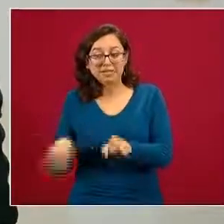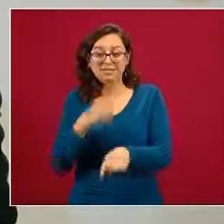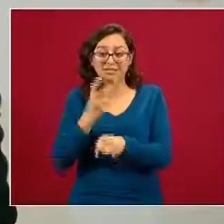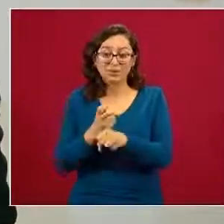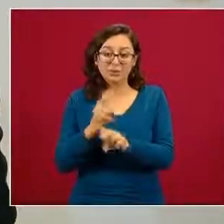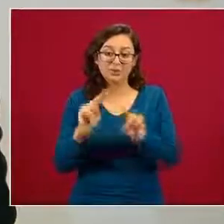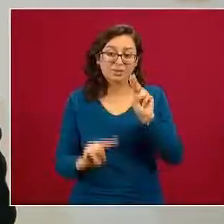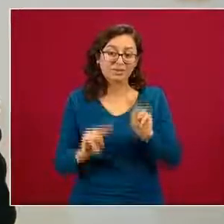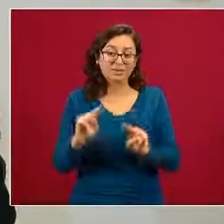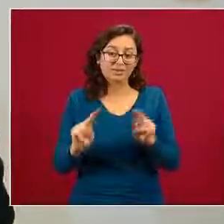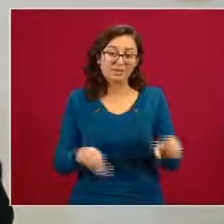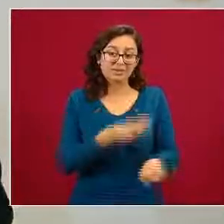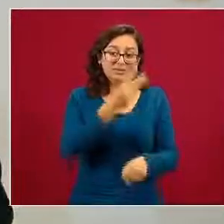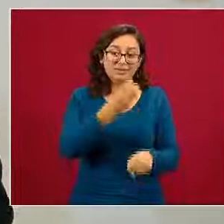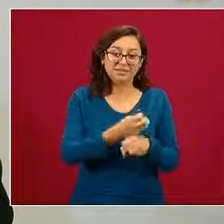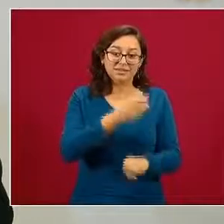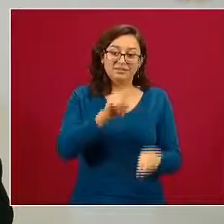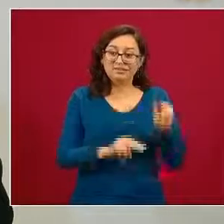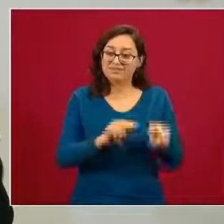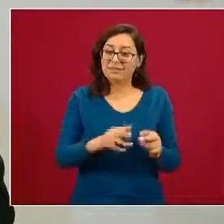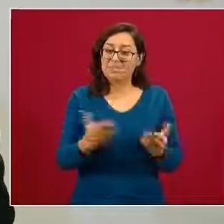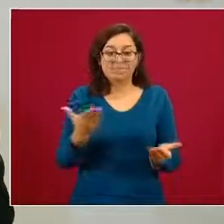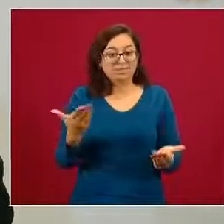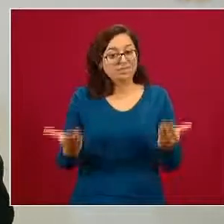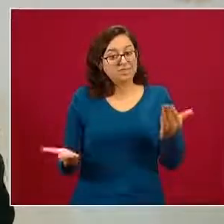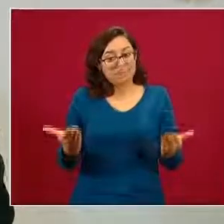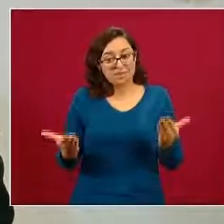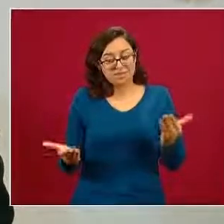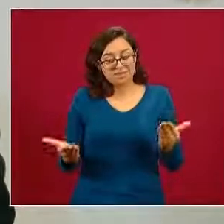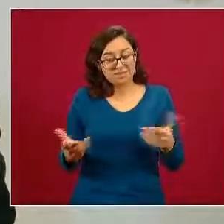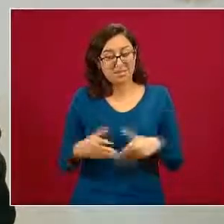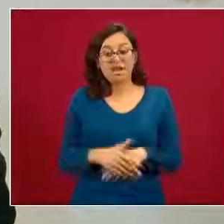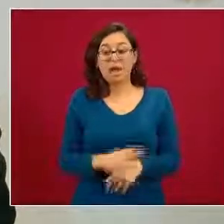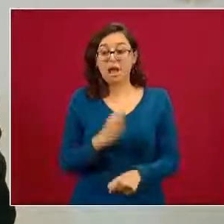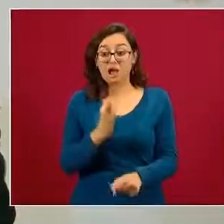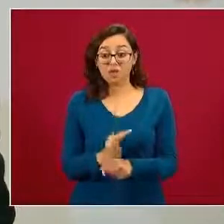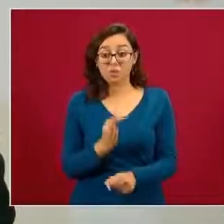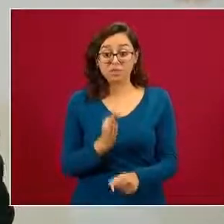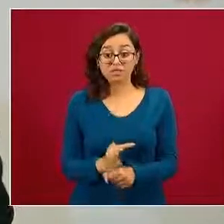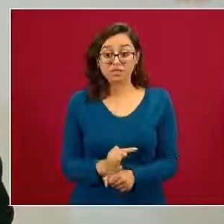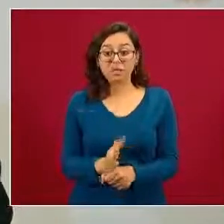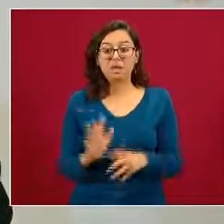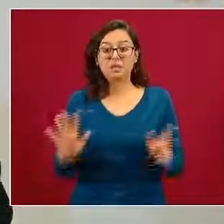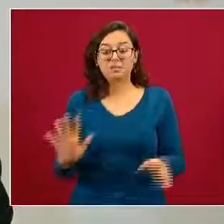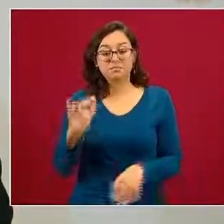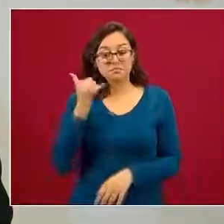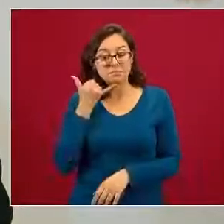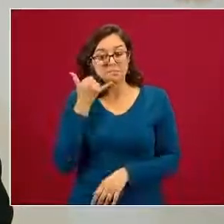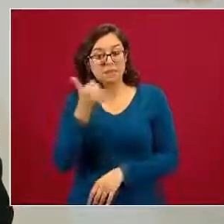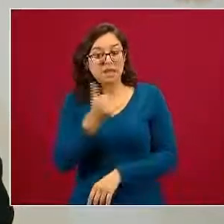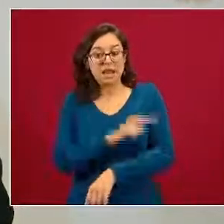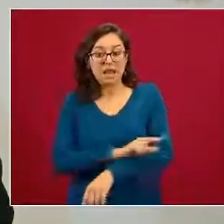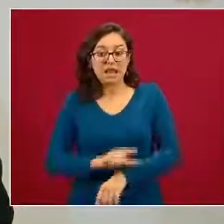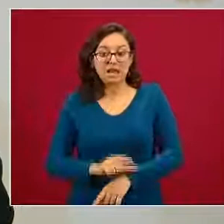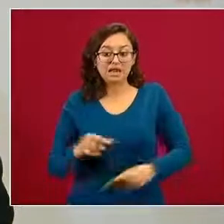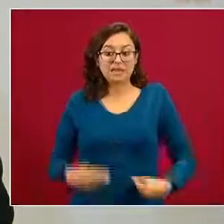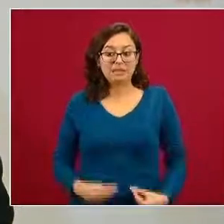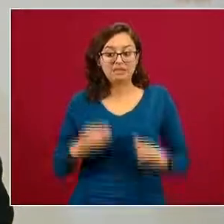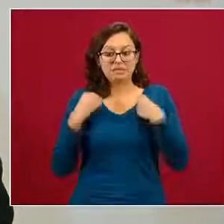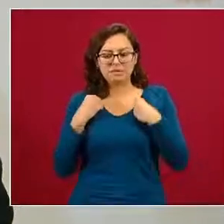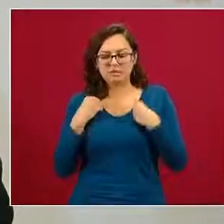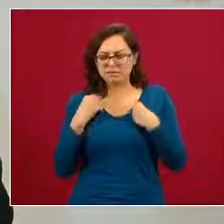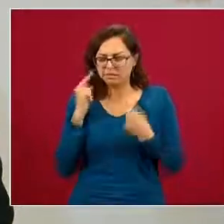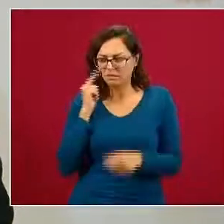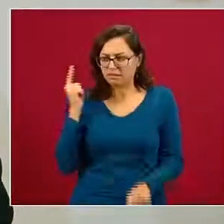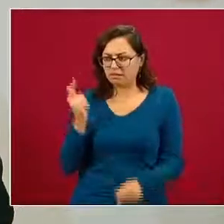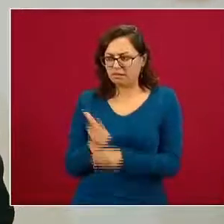un segundo nivel de atención o en un tercer nivel de atención en el caso actual con la línea de la vida si vemos un inminente